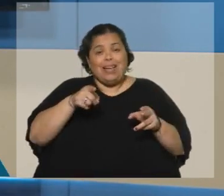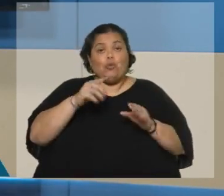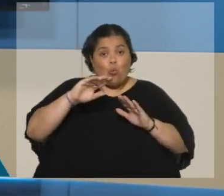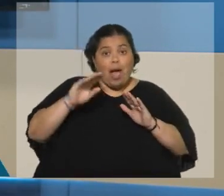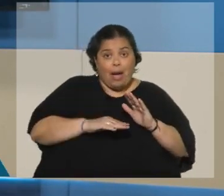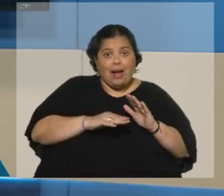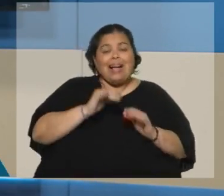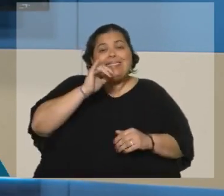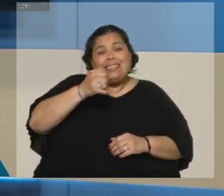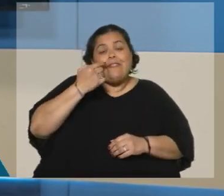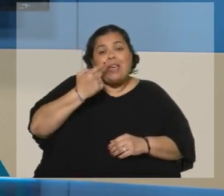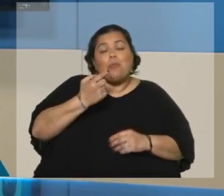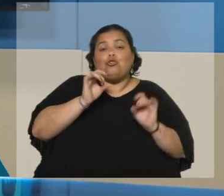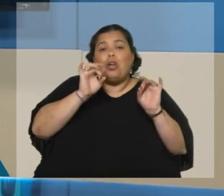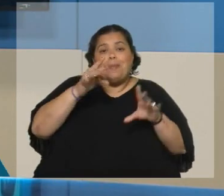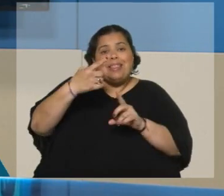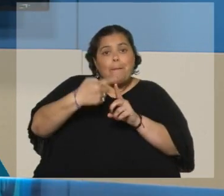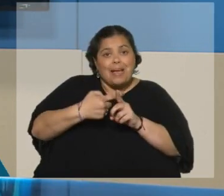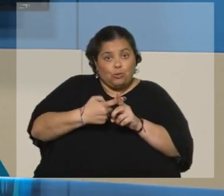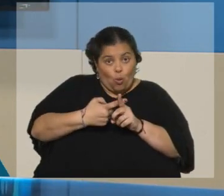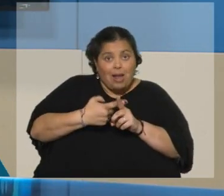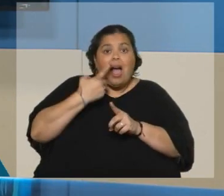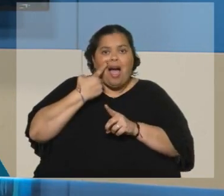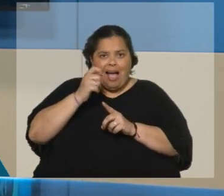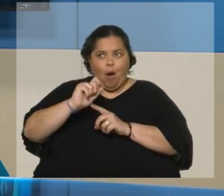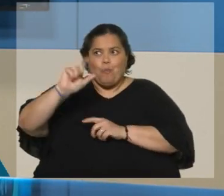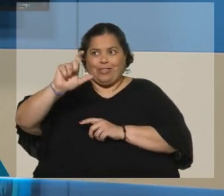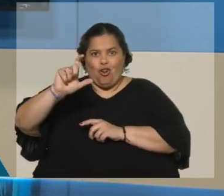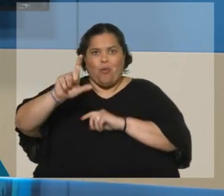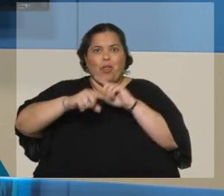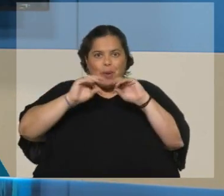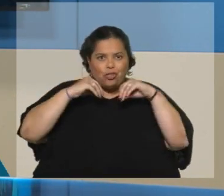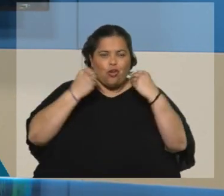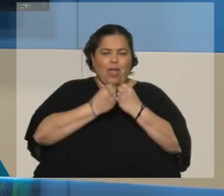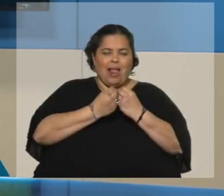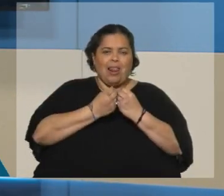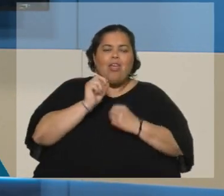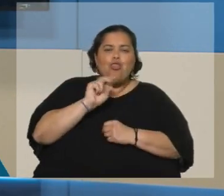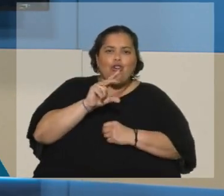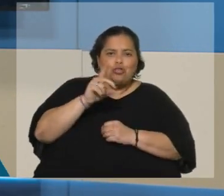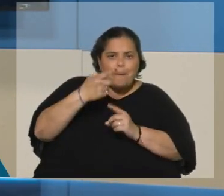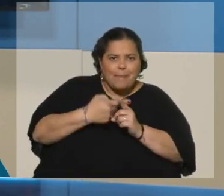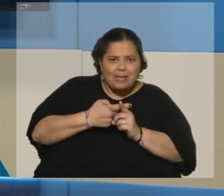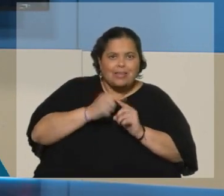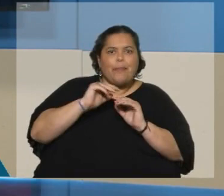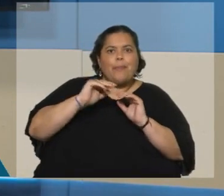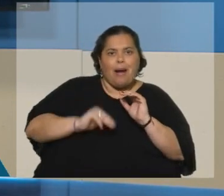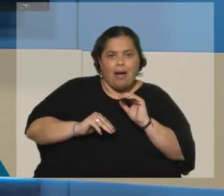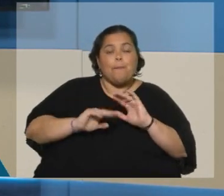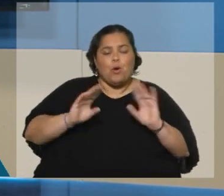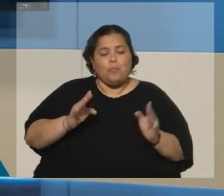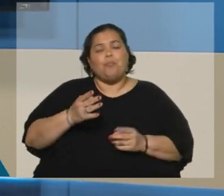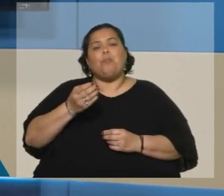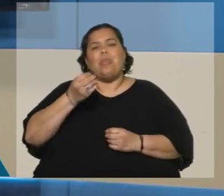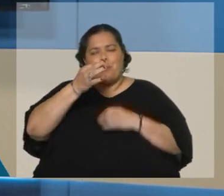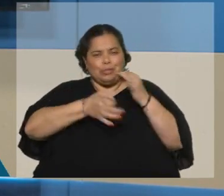mensual, vamos a encontrar que subió. De eso vamos a hablar luego, porque uno sube y el otro, a pesar de ello,